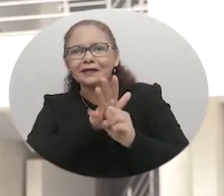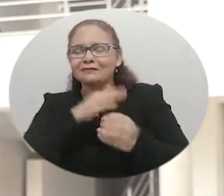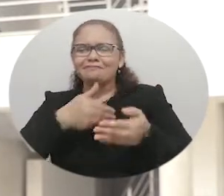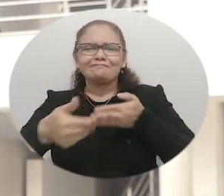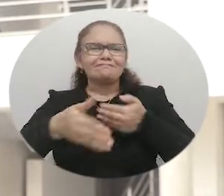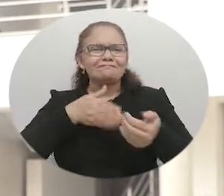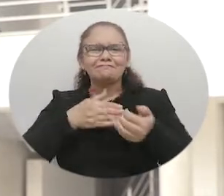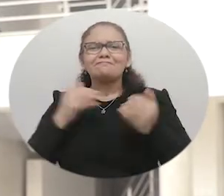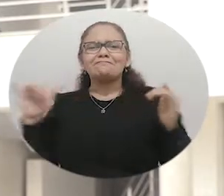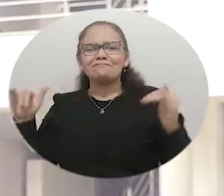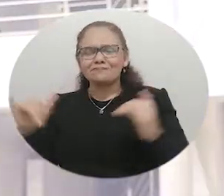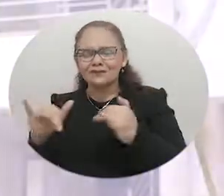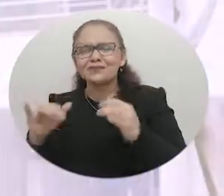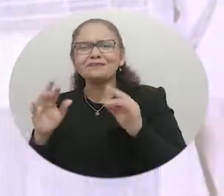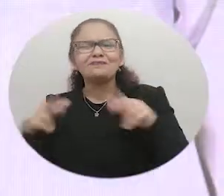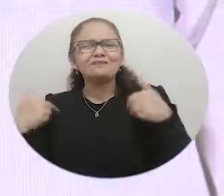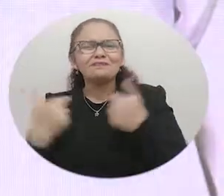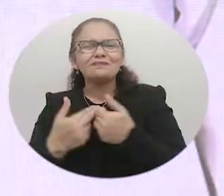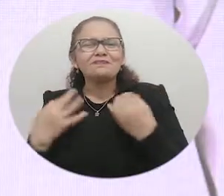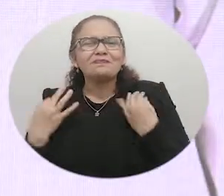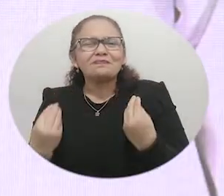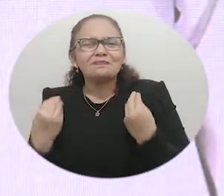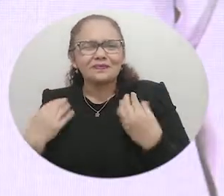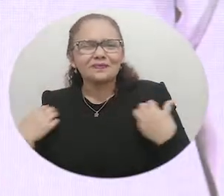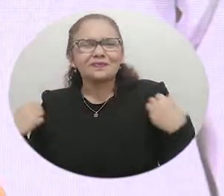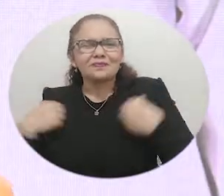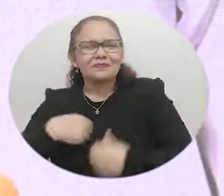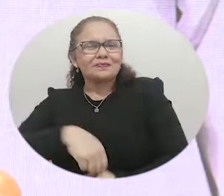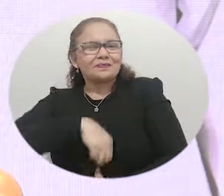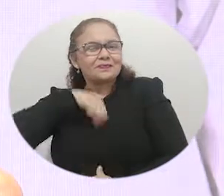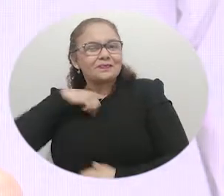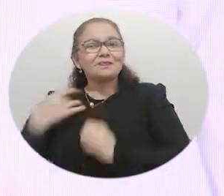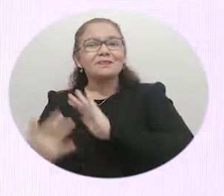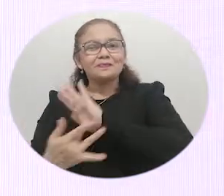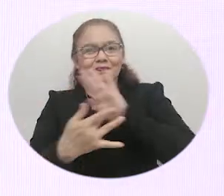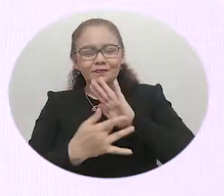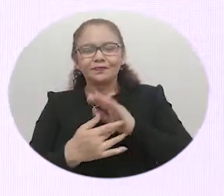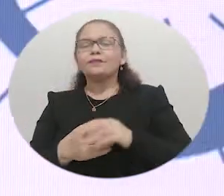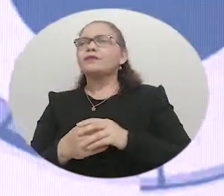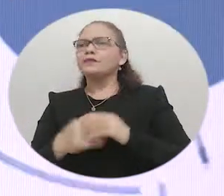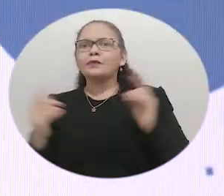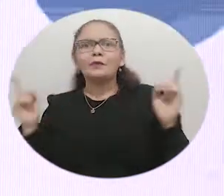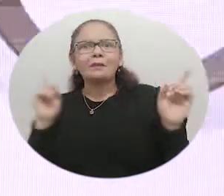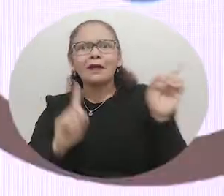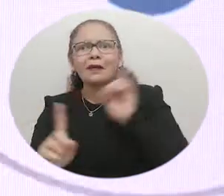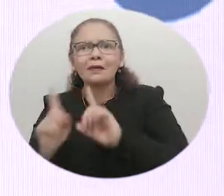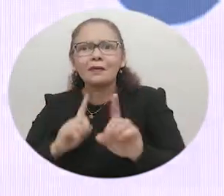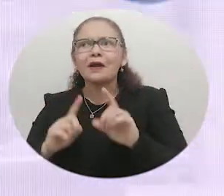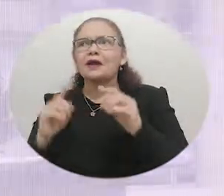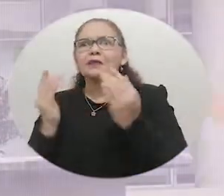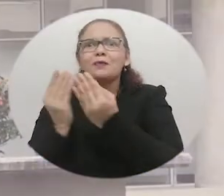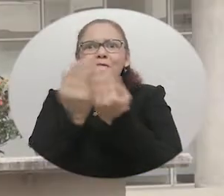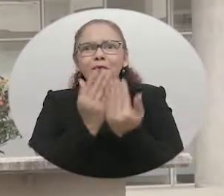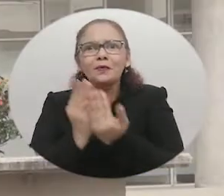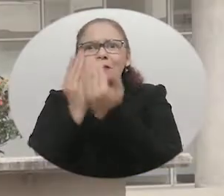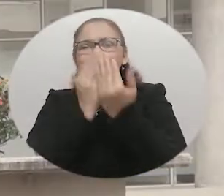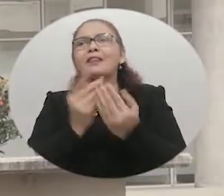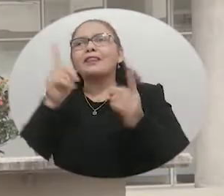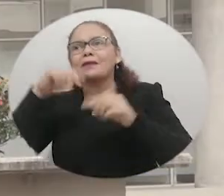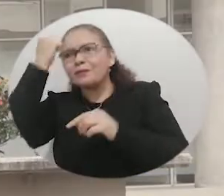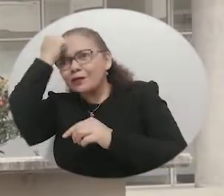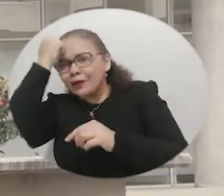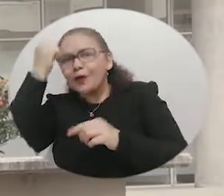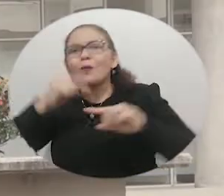como es la pandemia recibir aún en esta manera y en estos tiempos su bata pudimos reunirnos todos nuestros compañeros los directivos